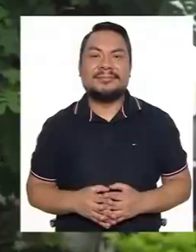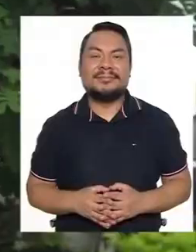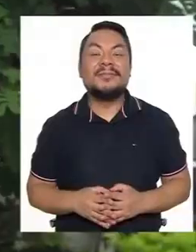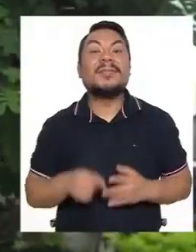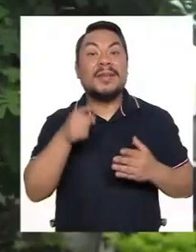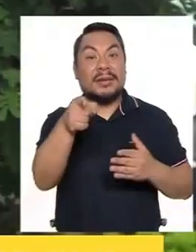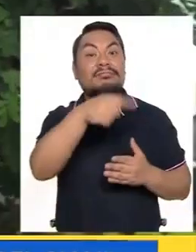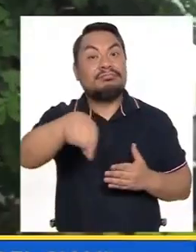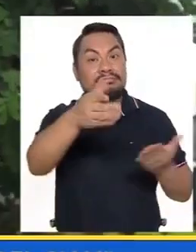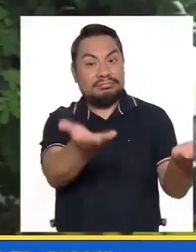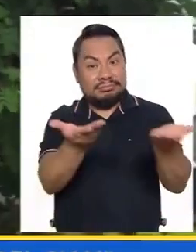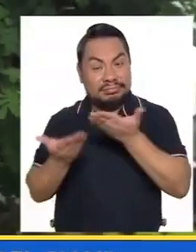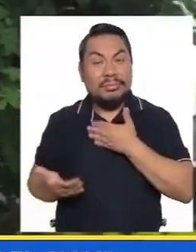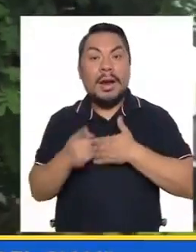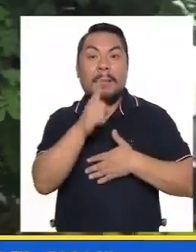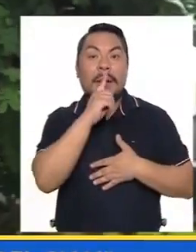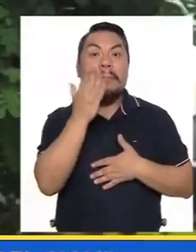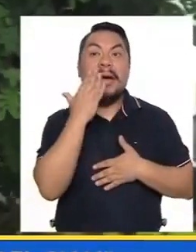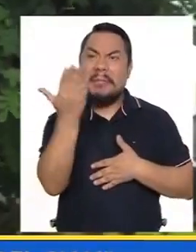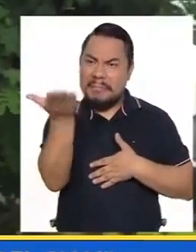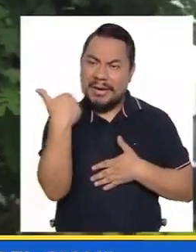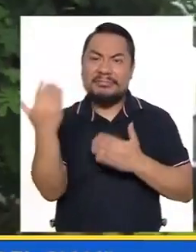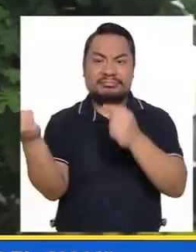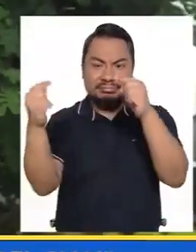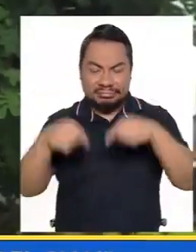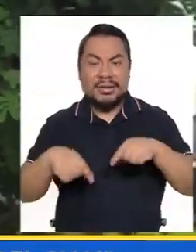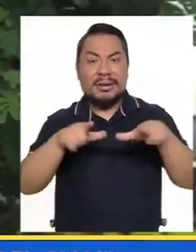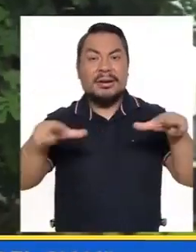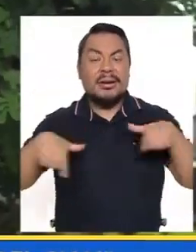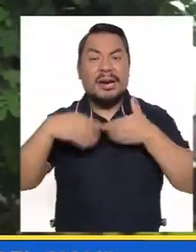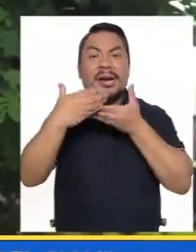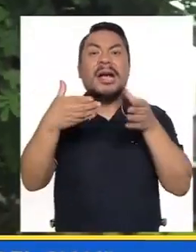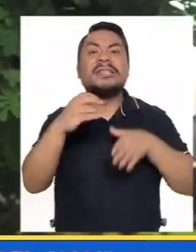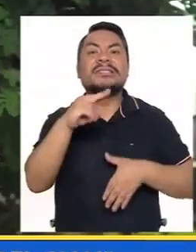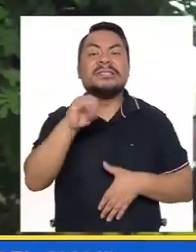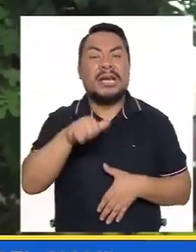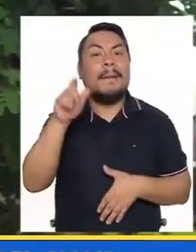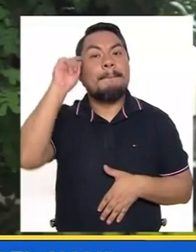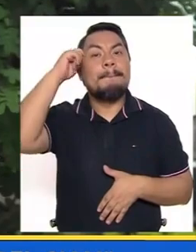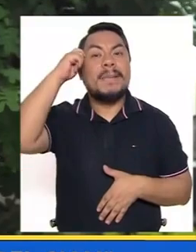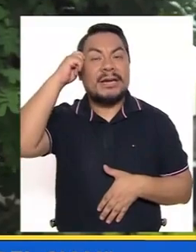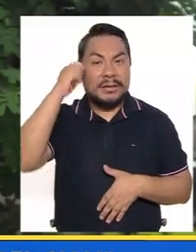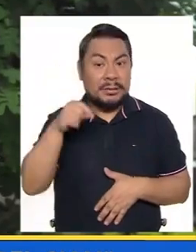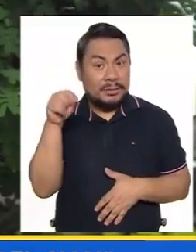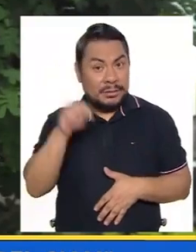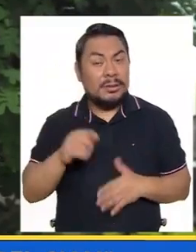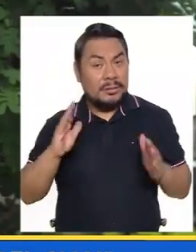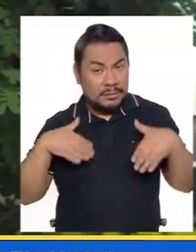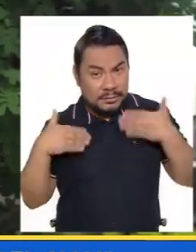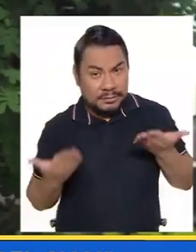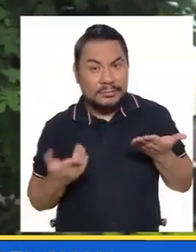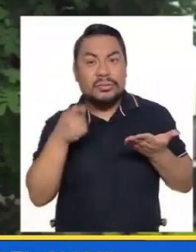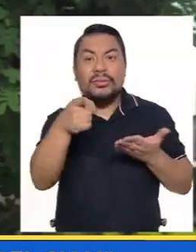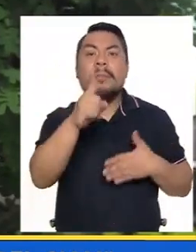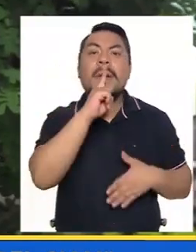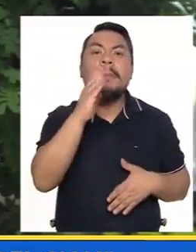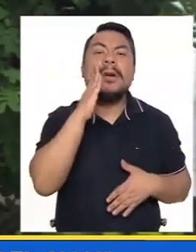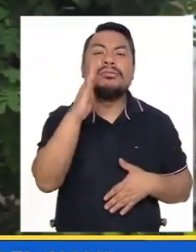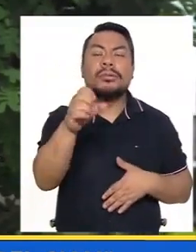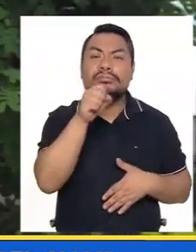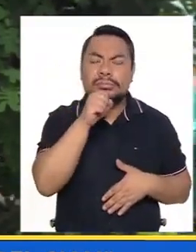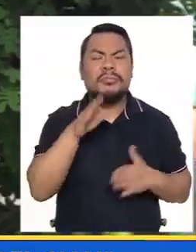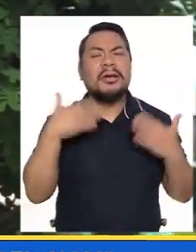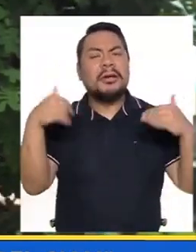Les invito a que tengan a sus padres acá al local del Cian de Magdalena, acá en Girón, Echenique, para que puedan sus padres